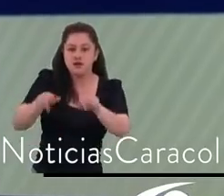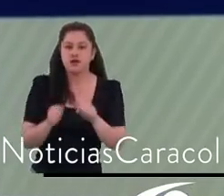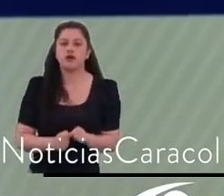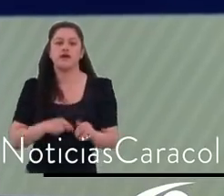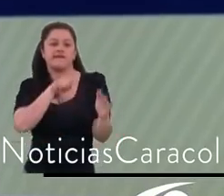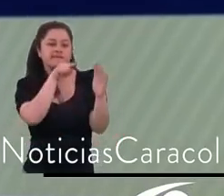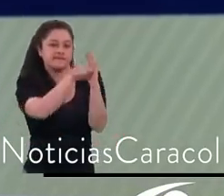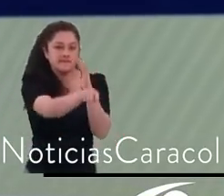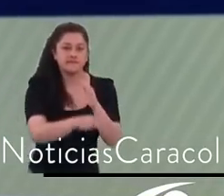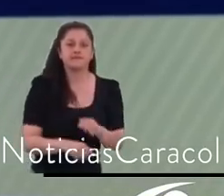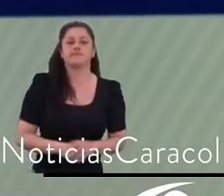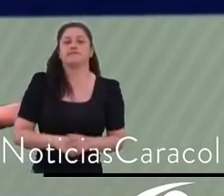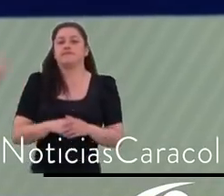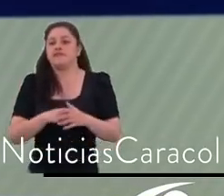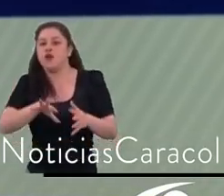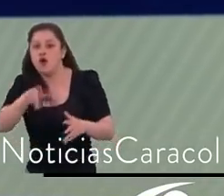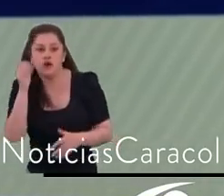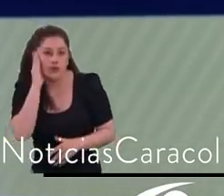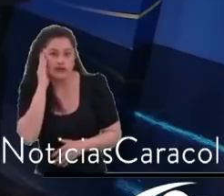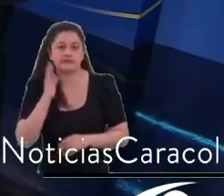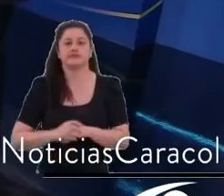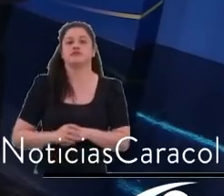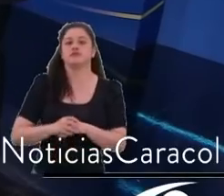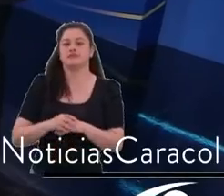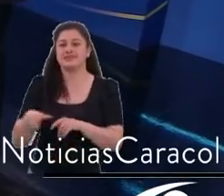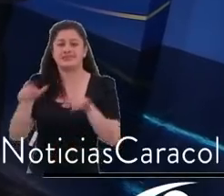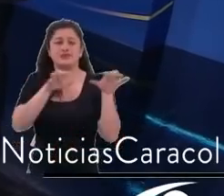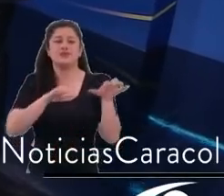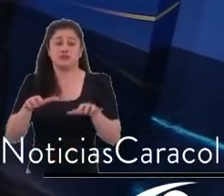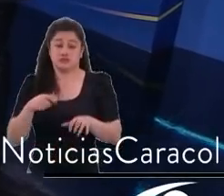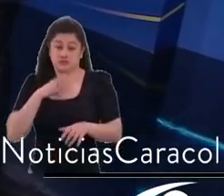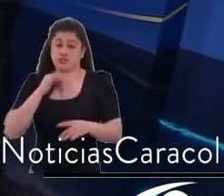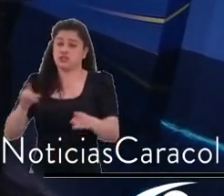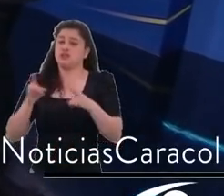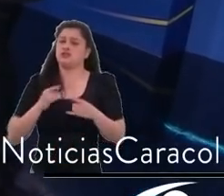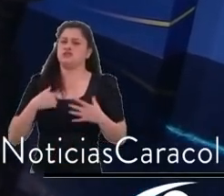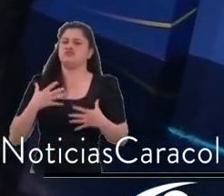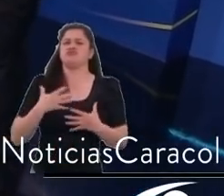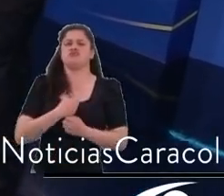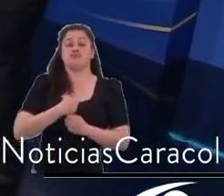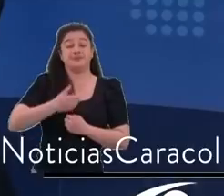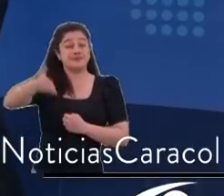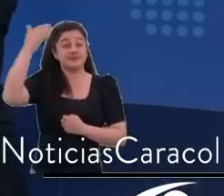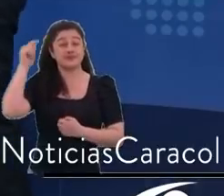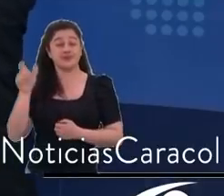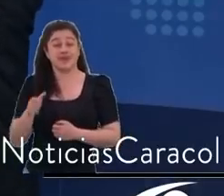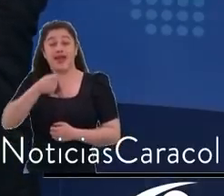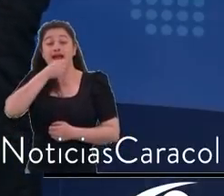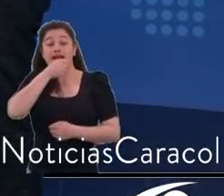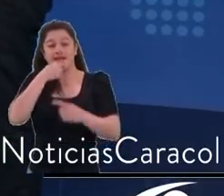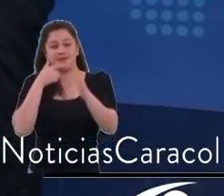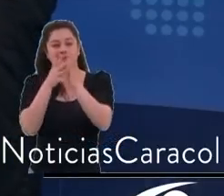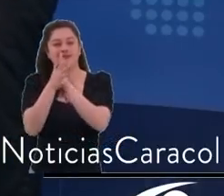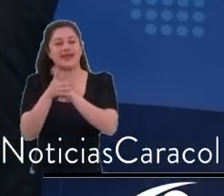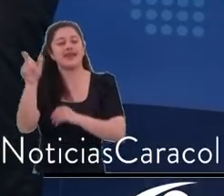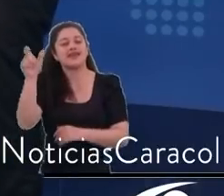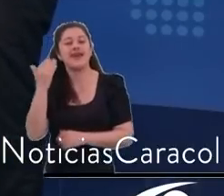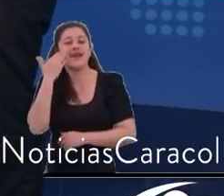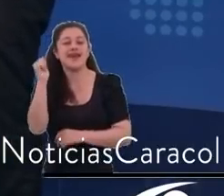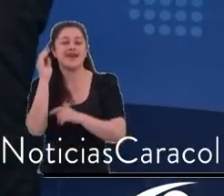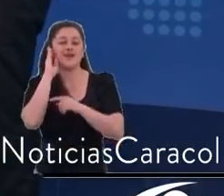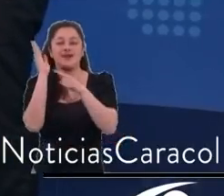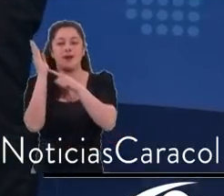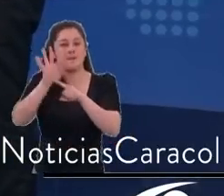Eso a todos nos duele, mataron a la periodista por ejemplo Natalia Castillo, a todos nos duele. ¿Y qué hacer, alcaldesa? Cinco cosas